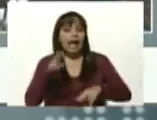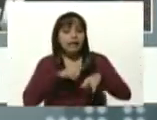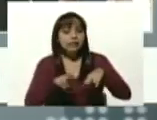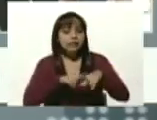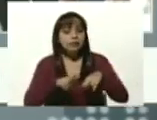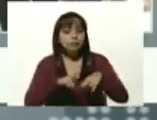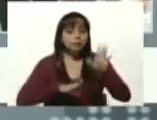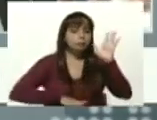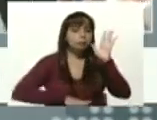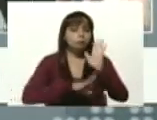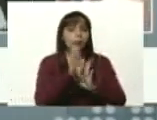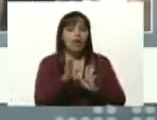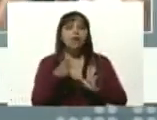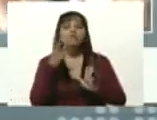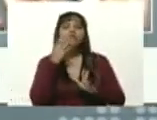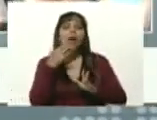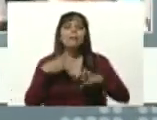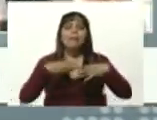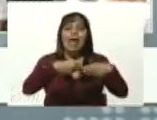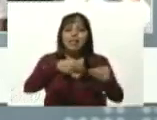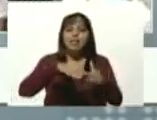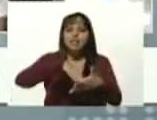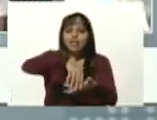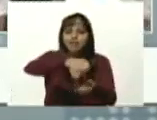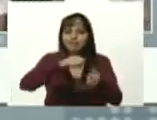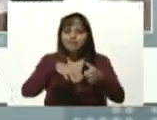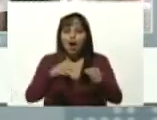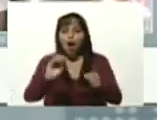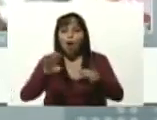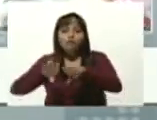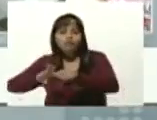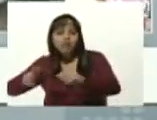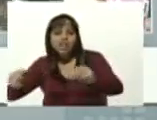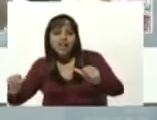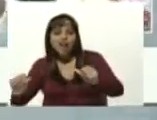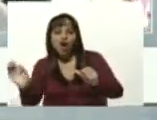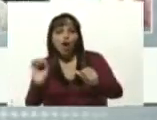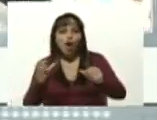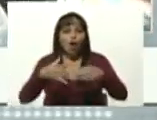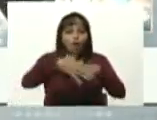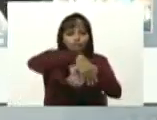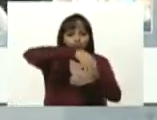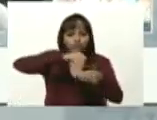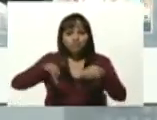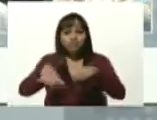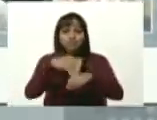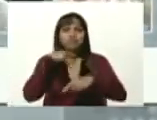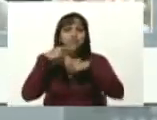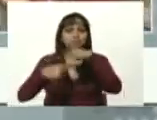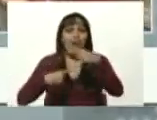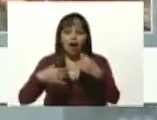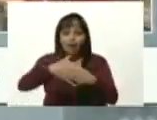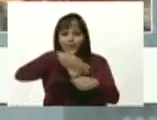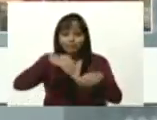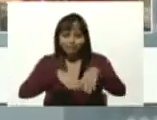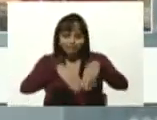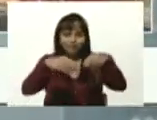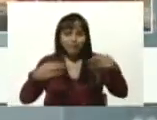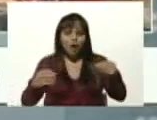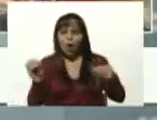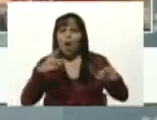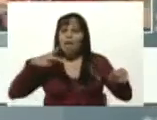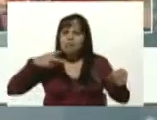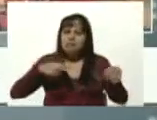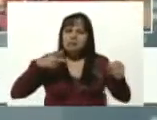desarrolla mucho con la plastilina, con la tierra, con la arcilla, para hacer cosas, con la tijera